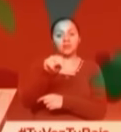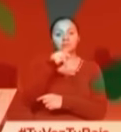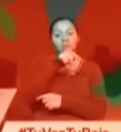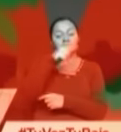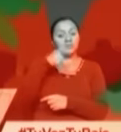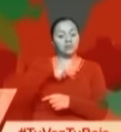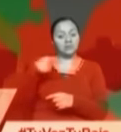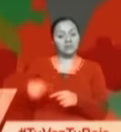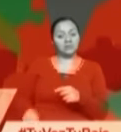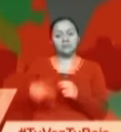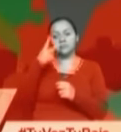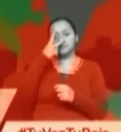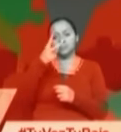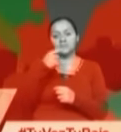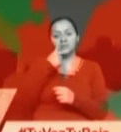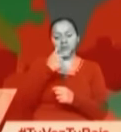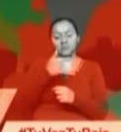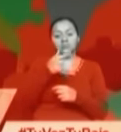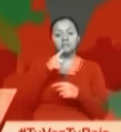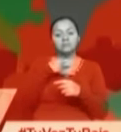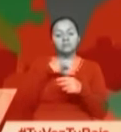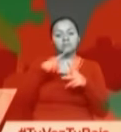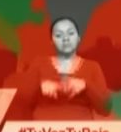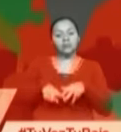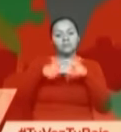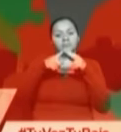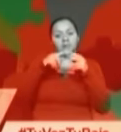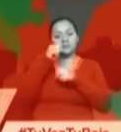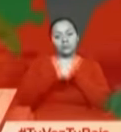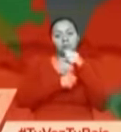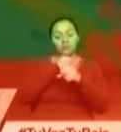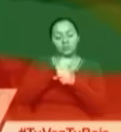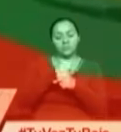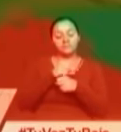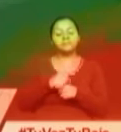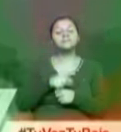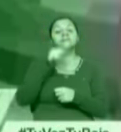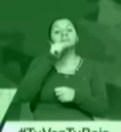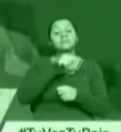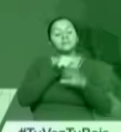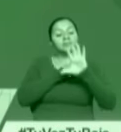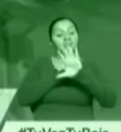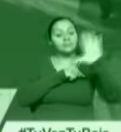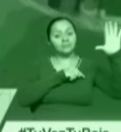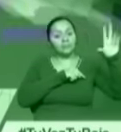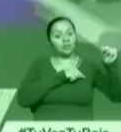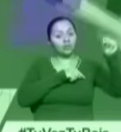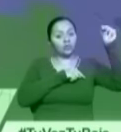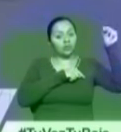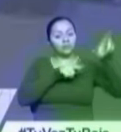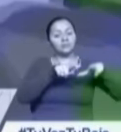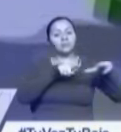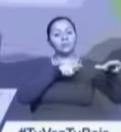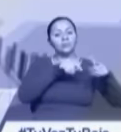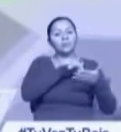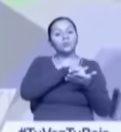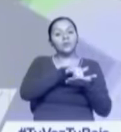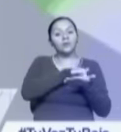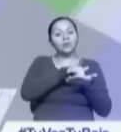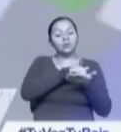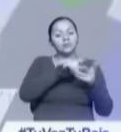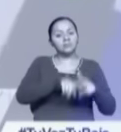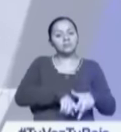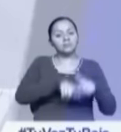los chinos se dirán Xinjiang Kuala al unísono. En el hemisferio norte, en lugares como Nueva York, el año